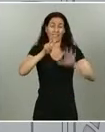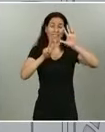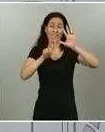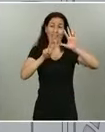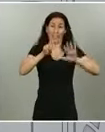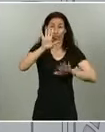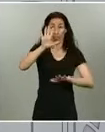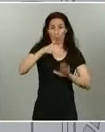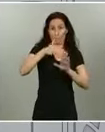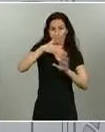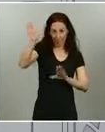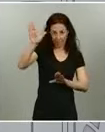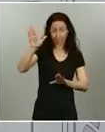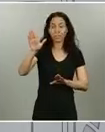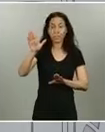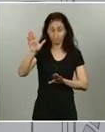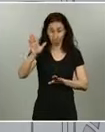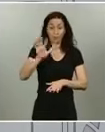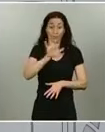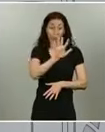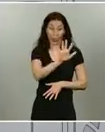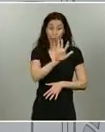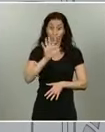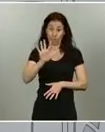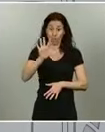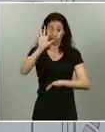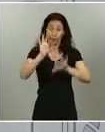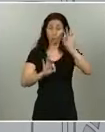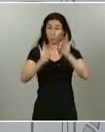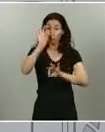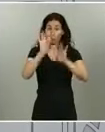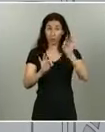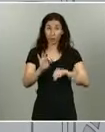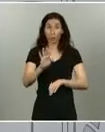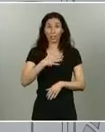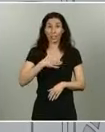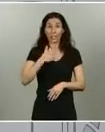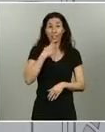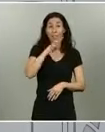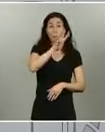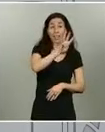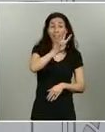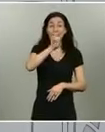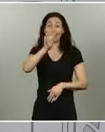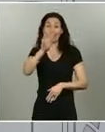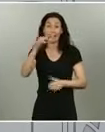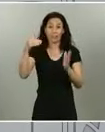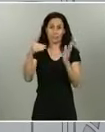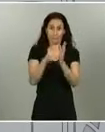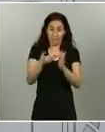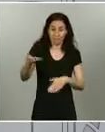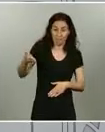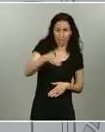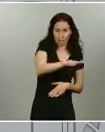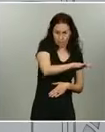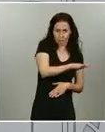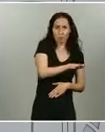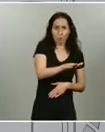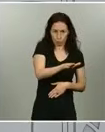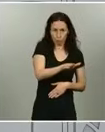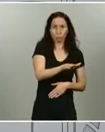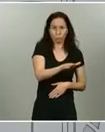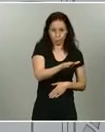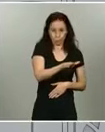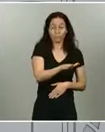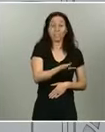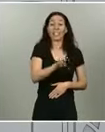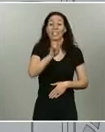ese exceso del 55%, que representa 43.000 fallecidos más de lo esperado, 35.500 se han